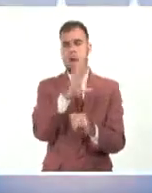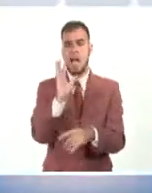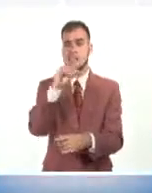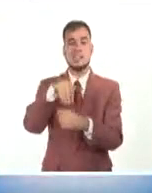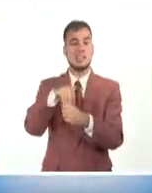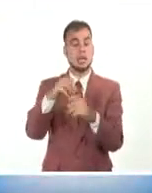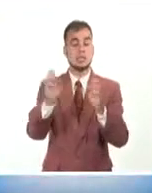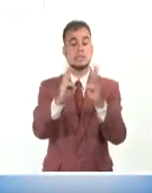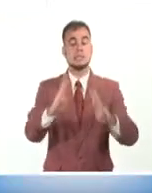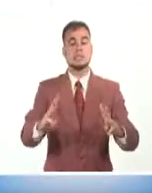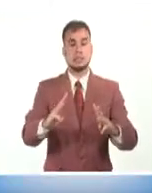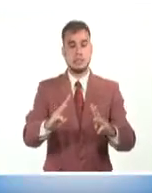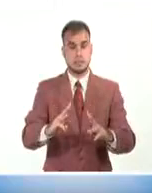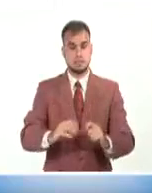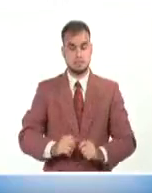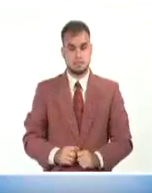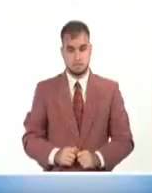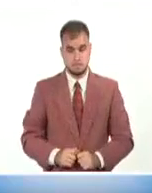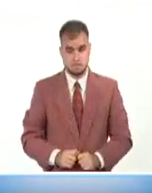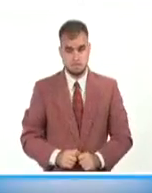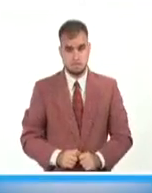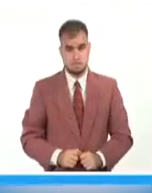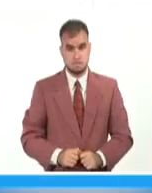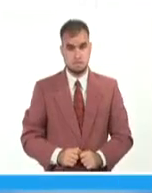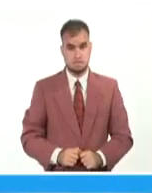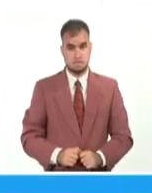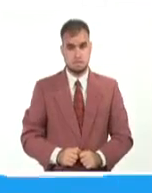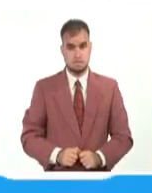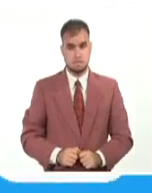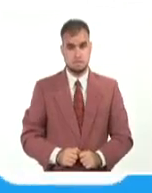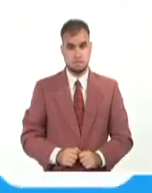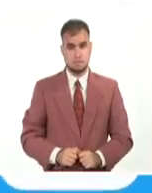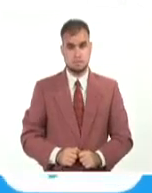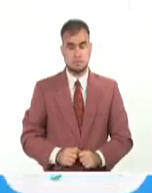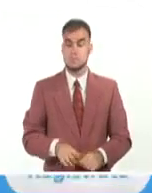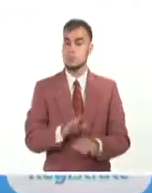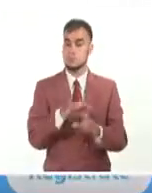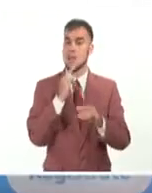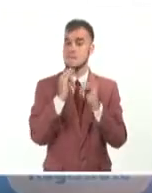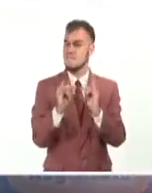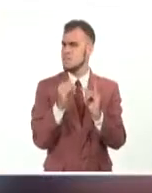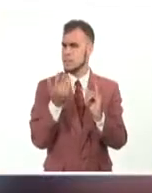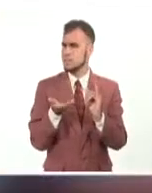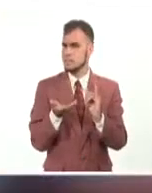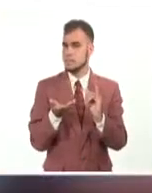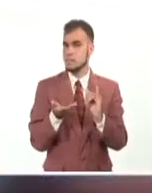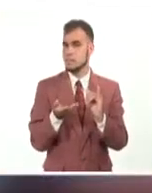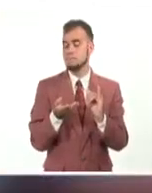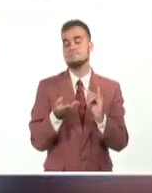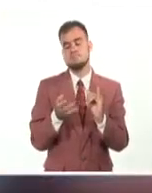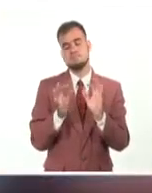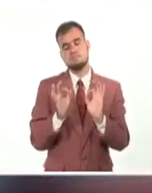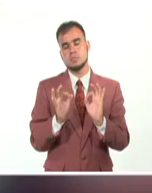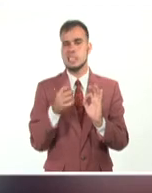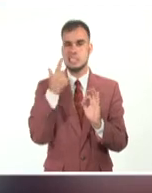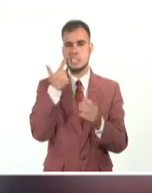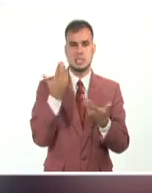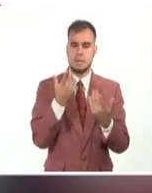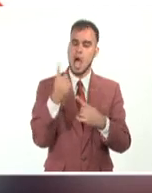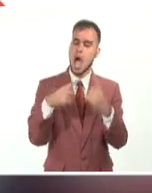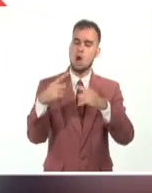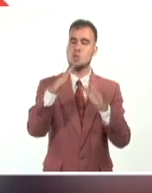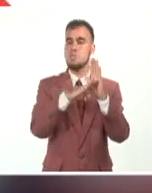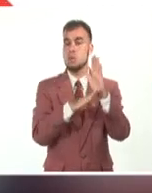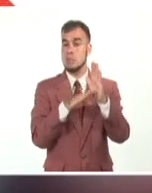portales digitales esas organizaciones norteamericanas. Pero esta información es considerada parcial debido a que existen programas